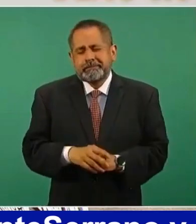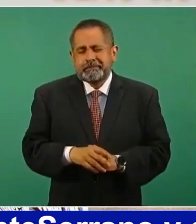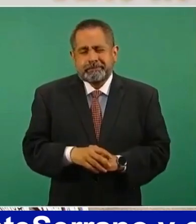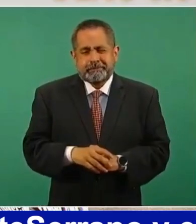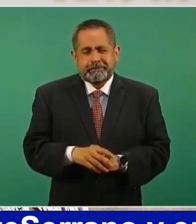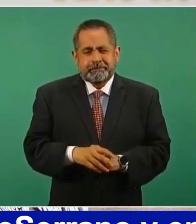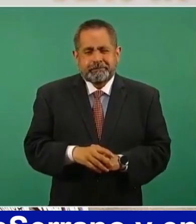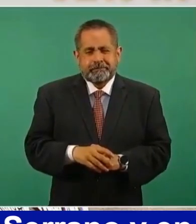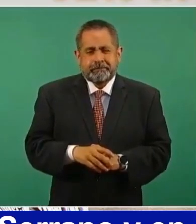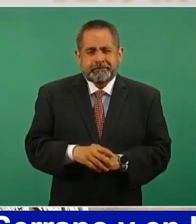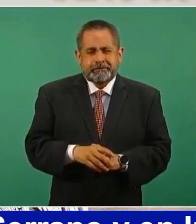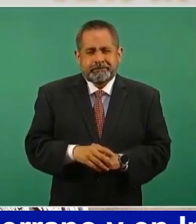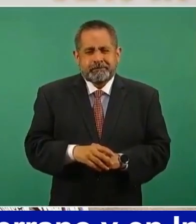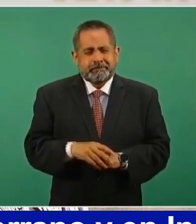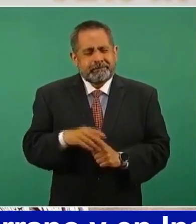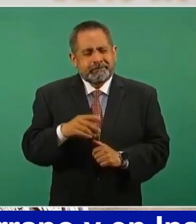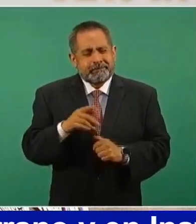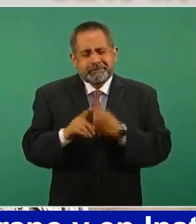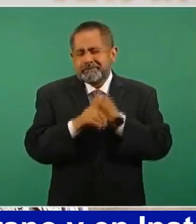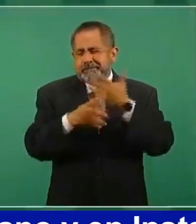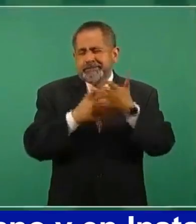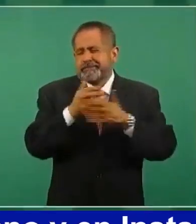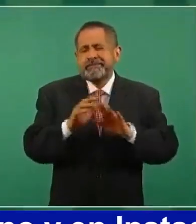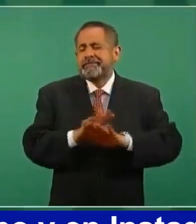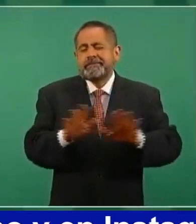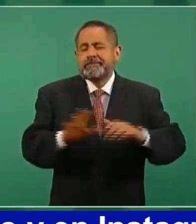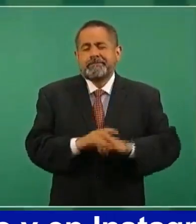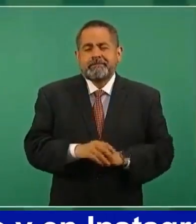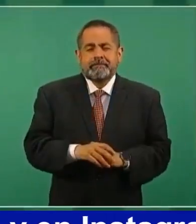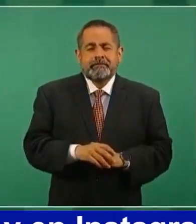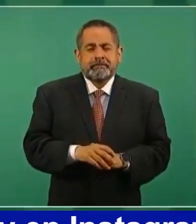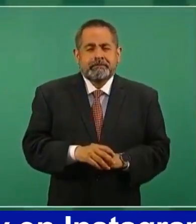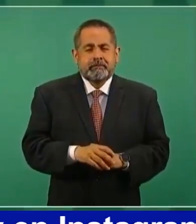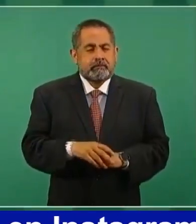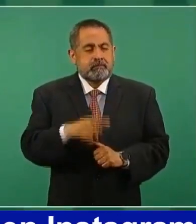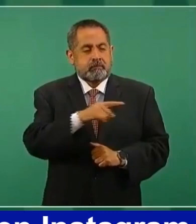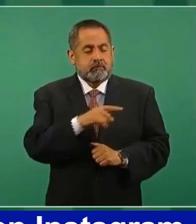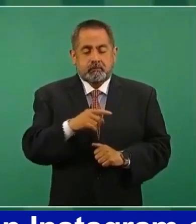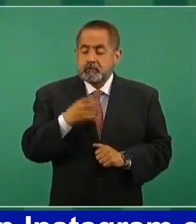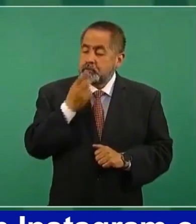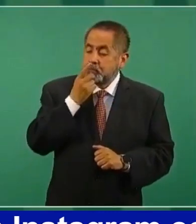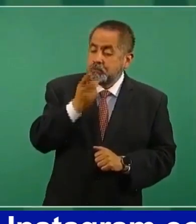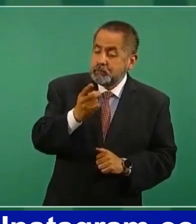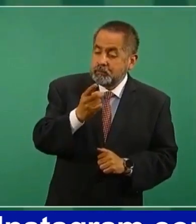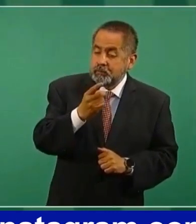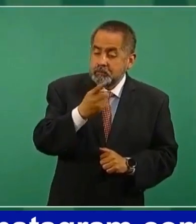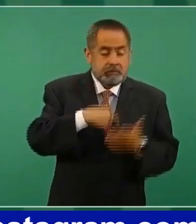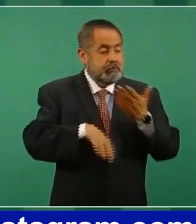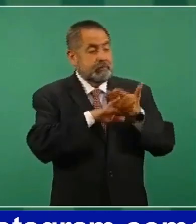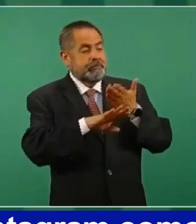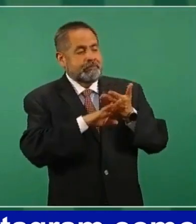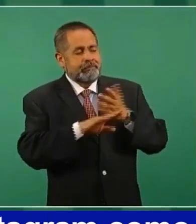polémica o puede ser utilizada en mi contra. Entonces,